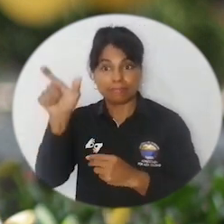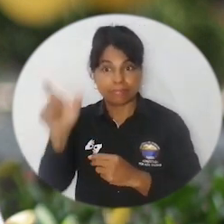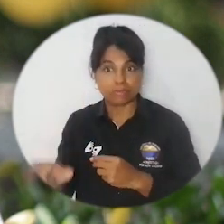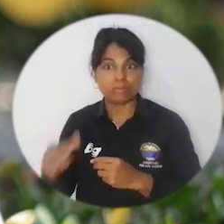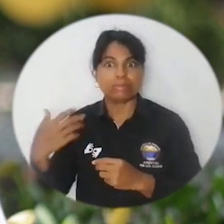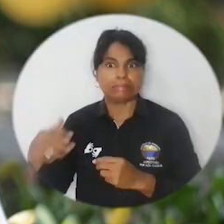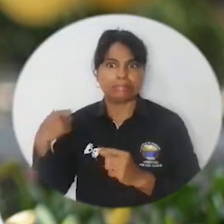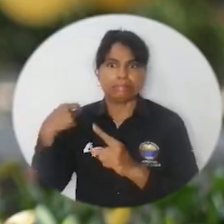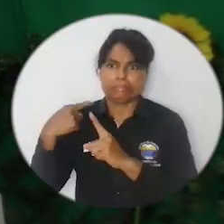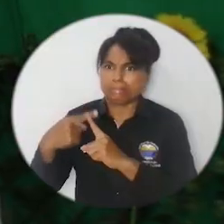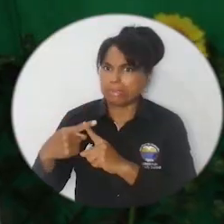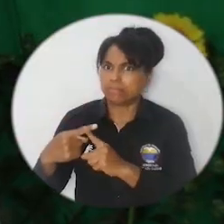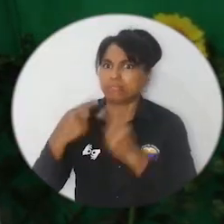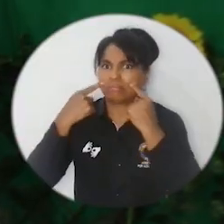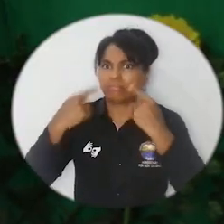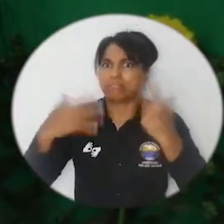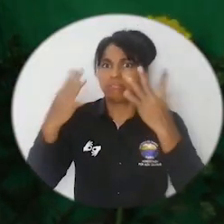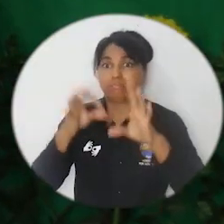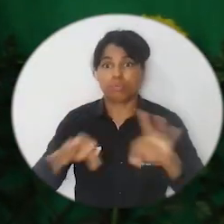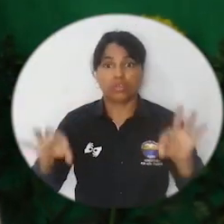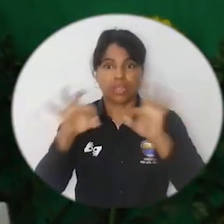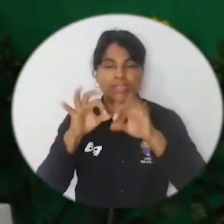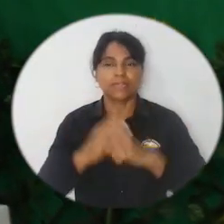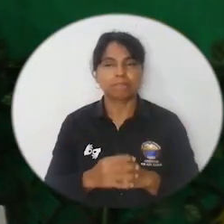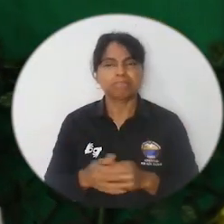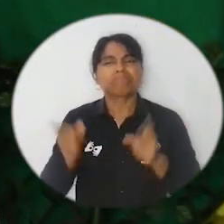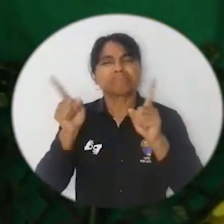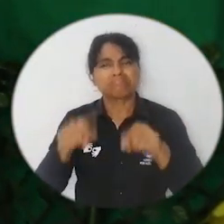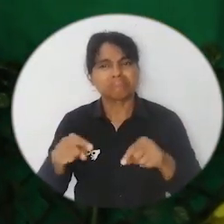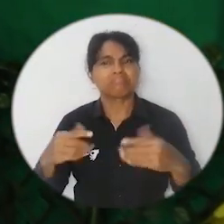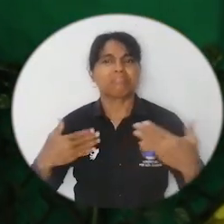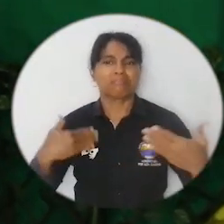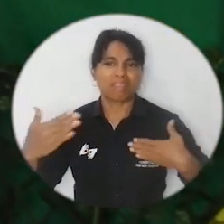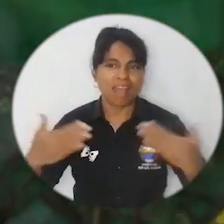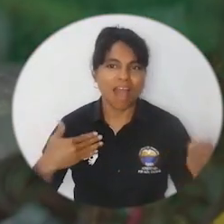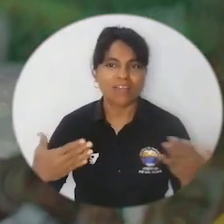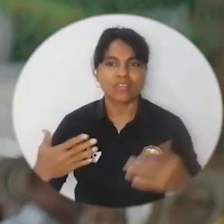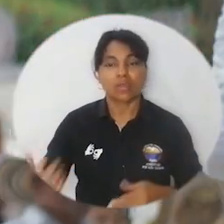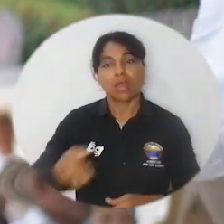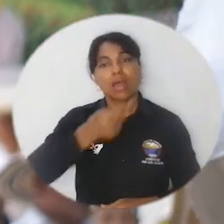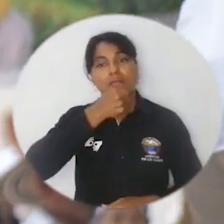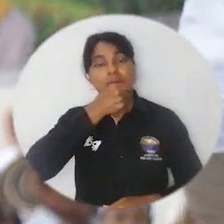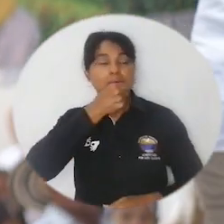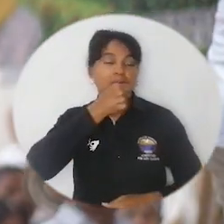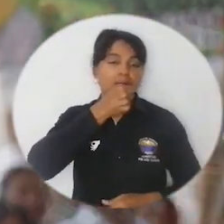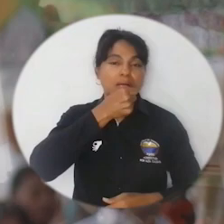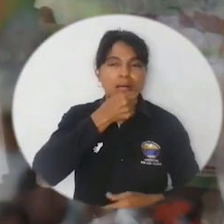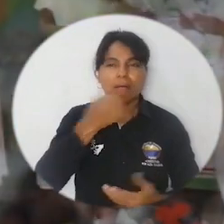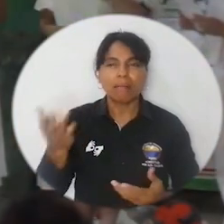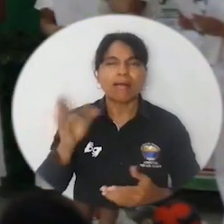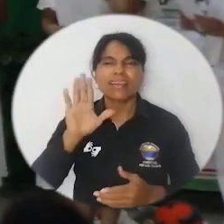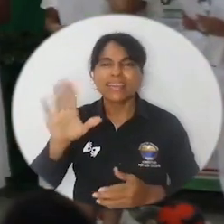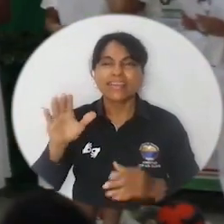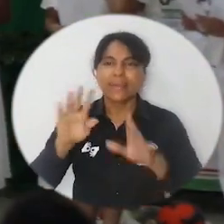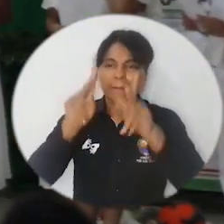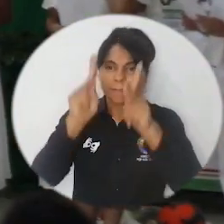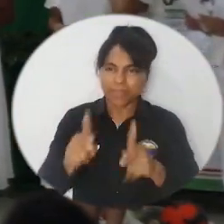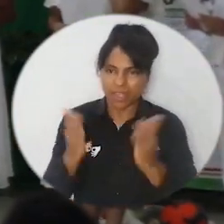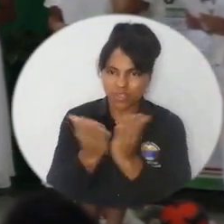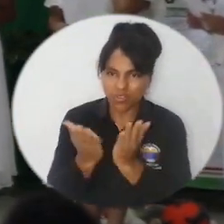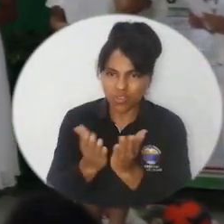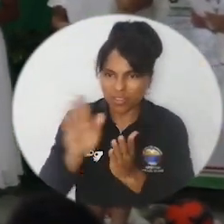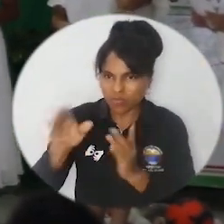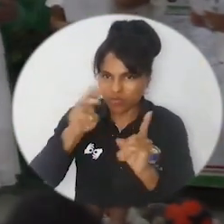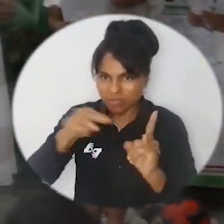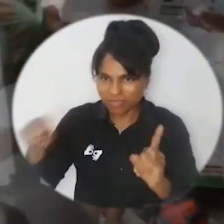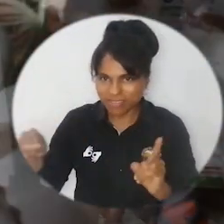y reconocer la importancia que él tiene para nuestro municipio. Asimismo realizaron obras de teatro y monólogos a cargo de estudiantes de Licenciatura en Artes